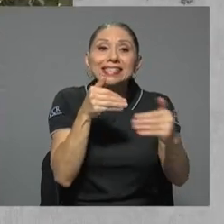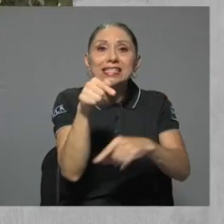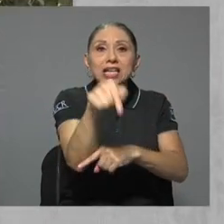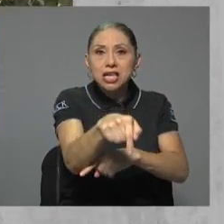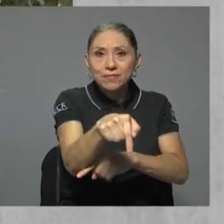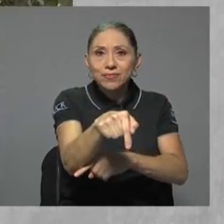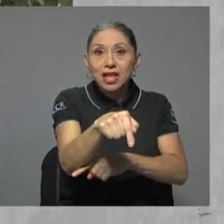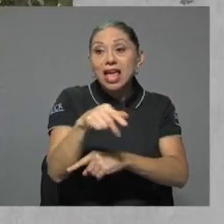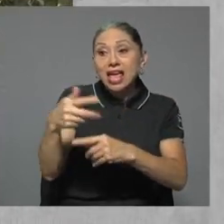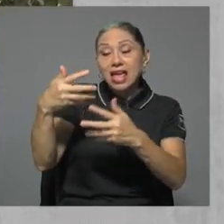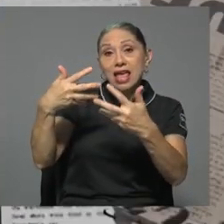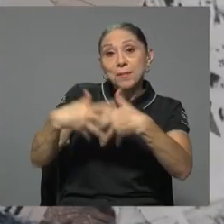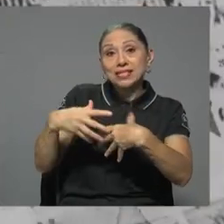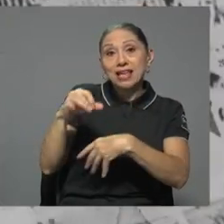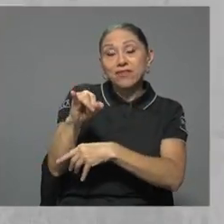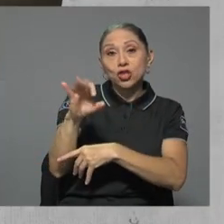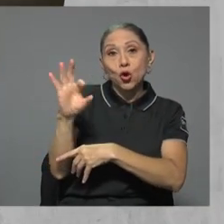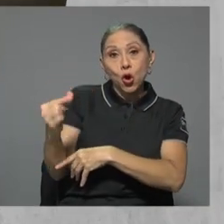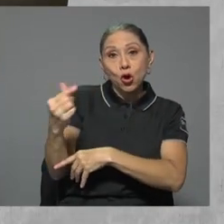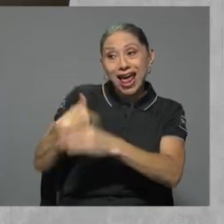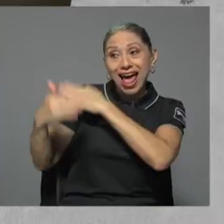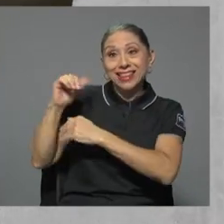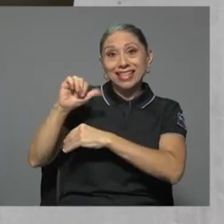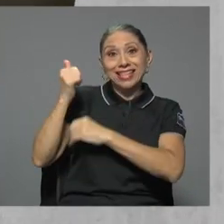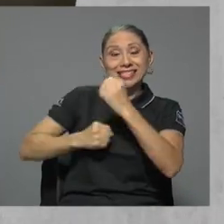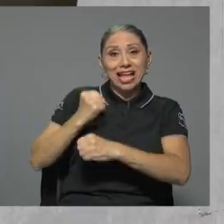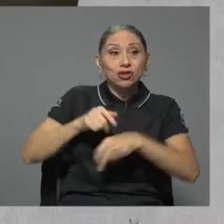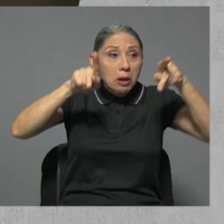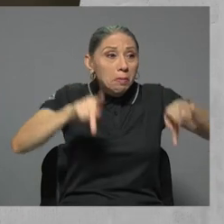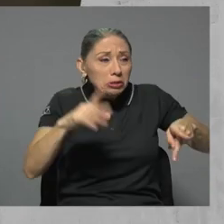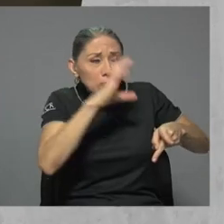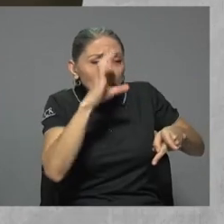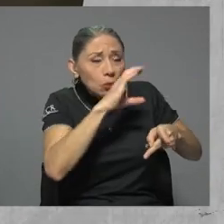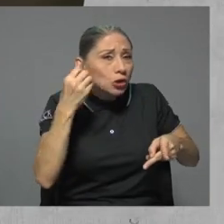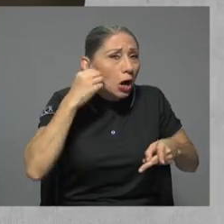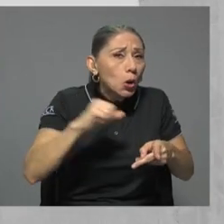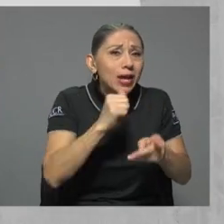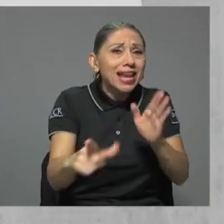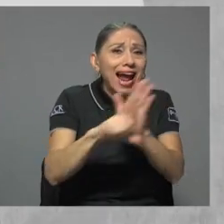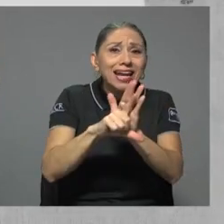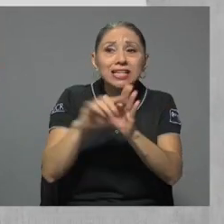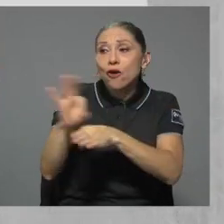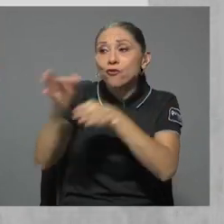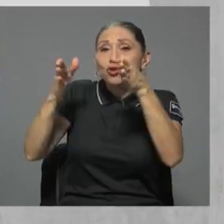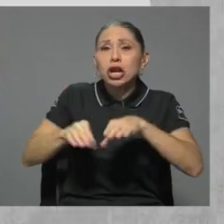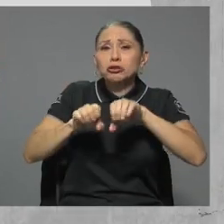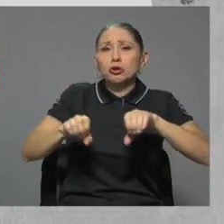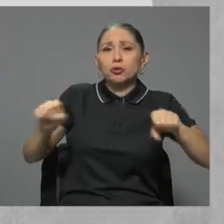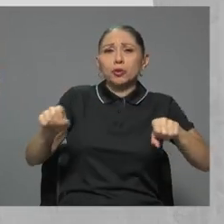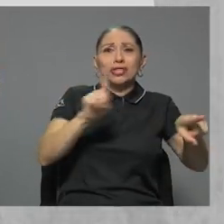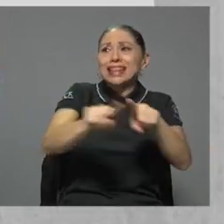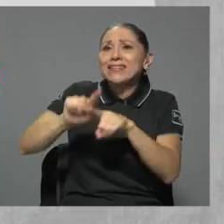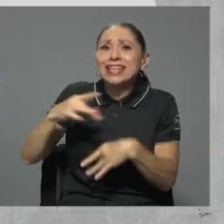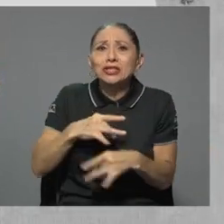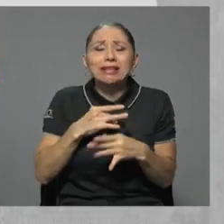se marchó Infinito Gol hace una década. Coligalleros ilegales, funcionarios corruptos y una red política de intereses mantienen viva el